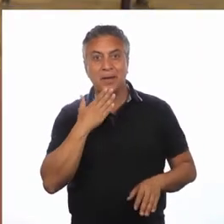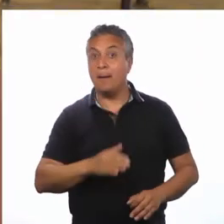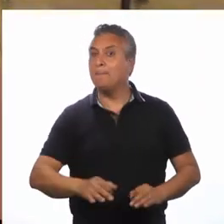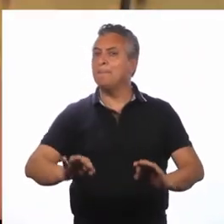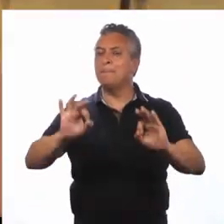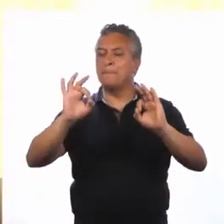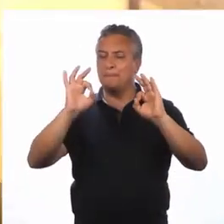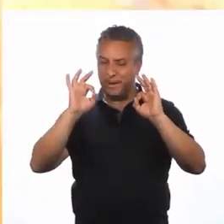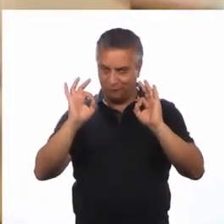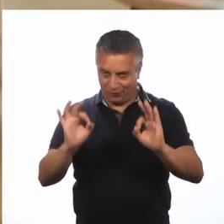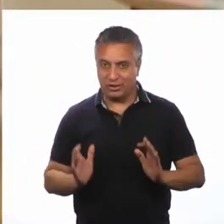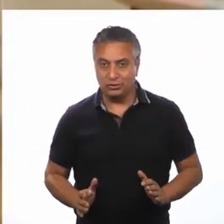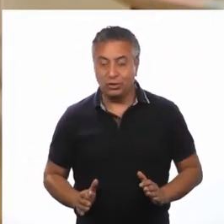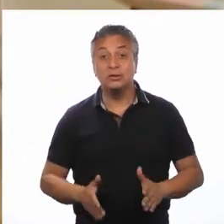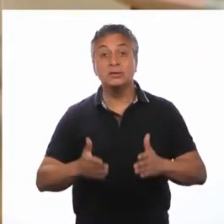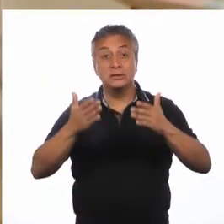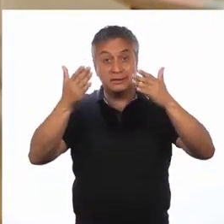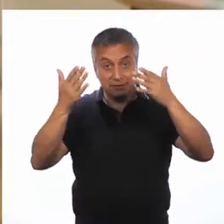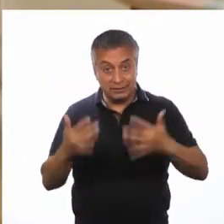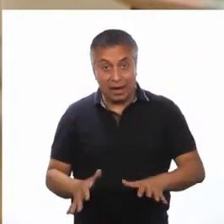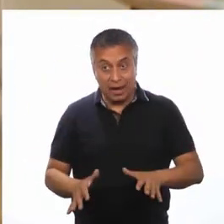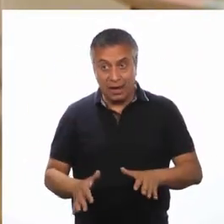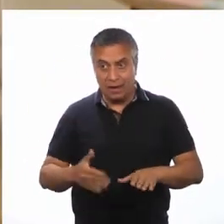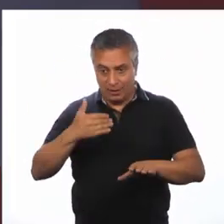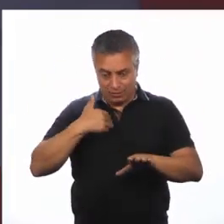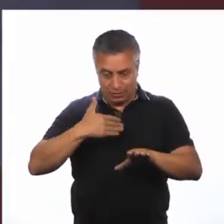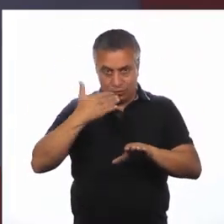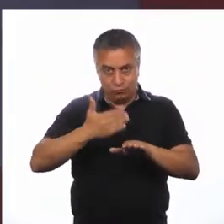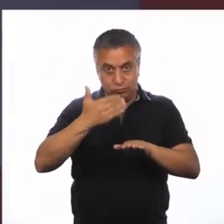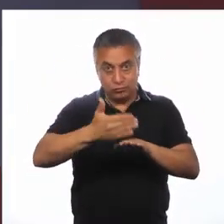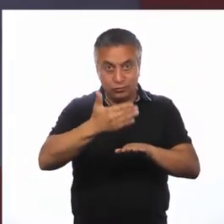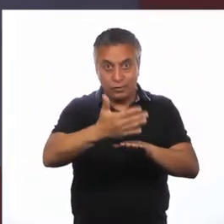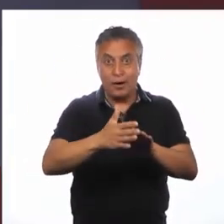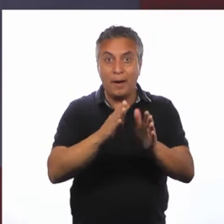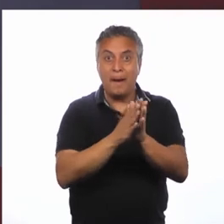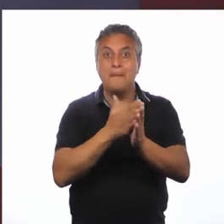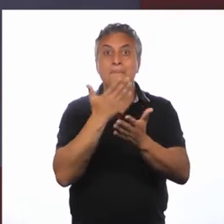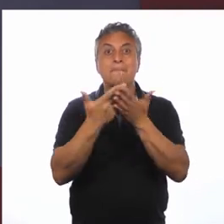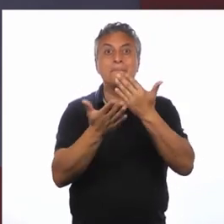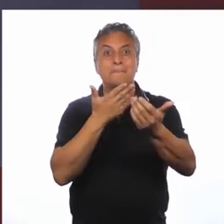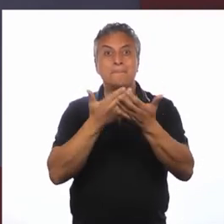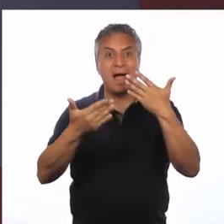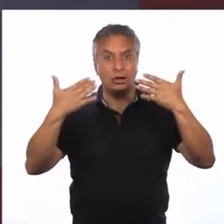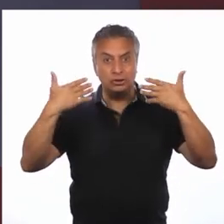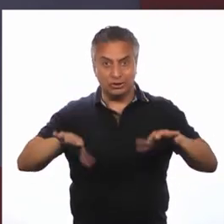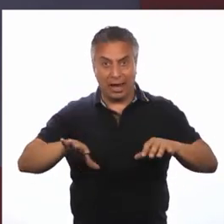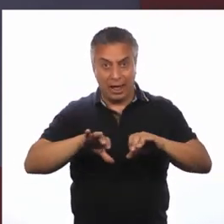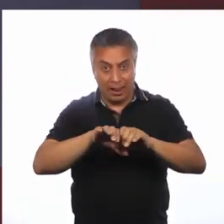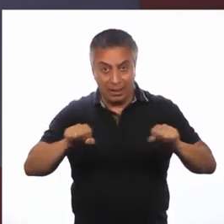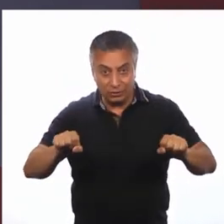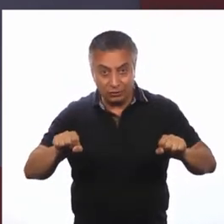Perfecto Al tener ya Marcado Nuestras proporciones De nuestra mano